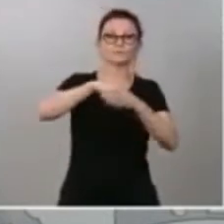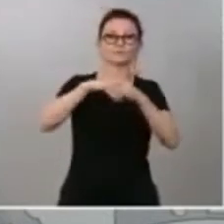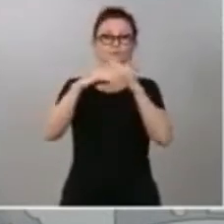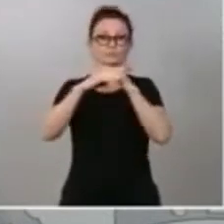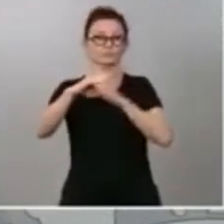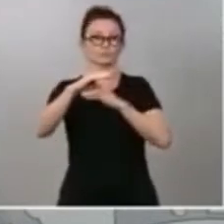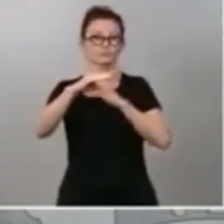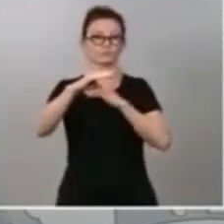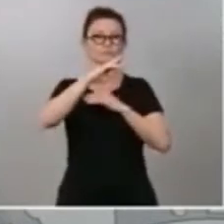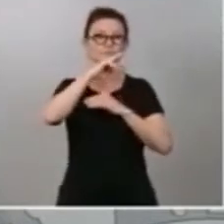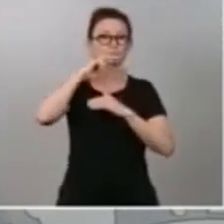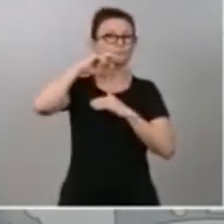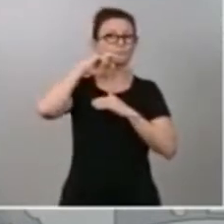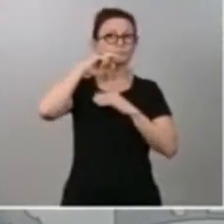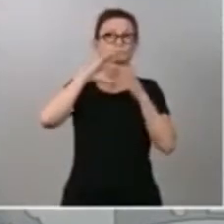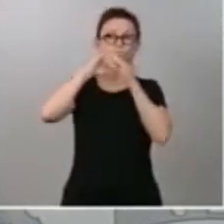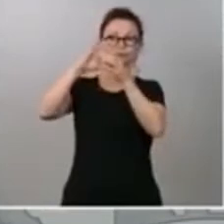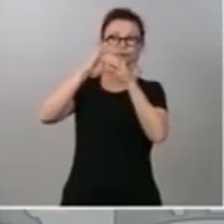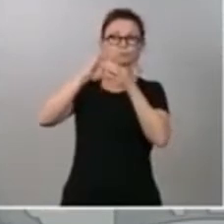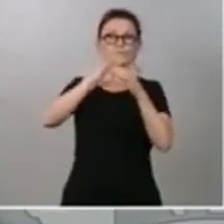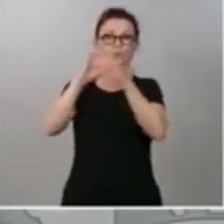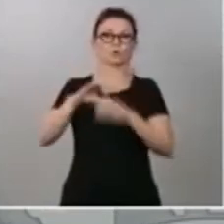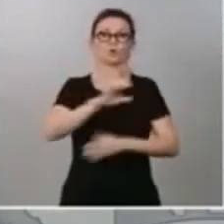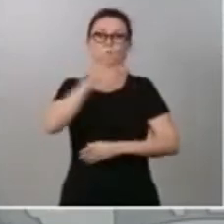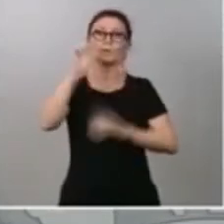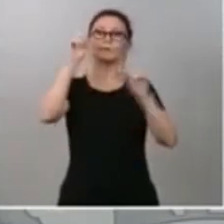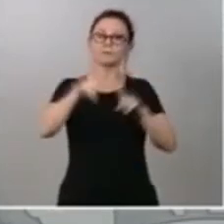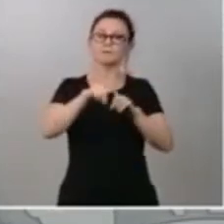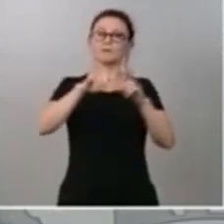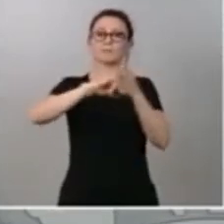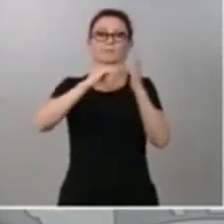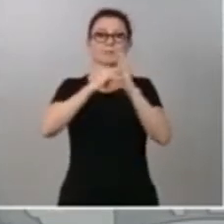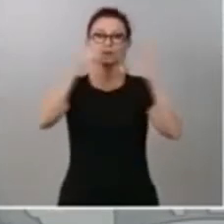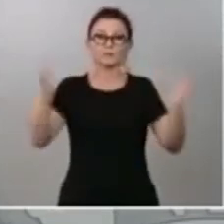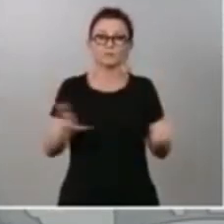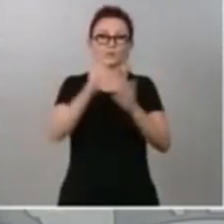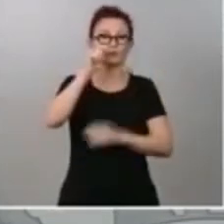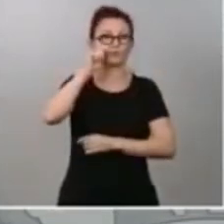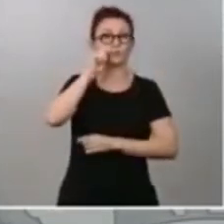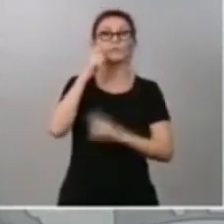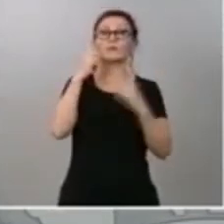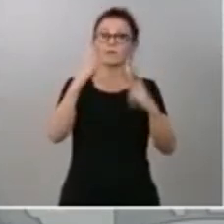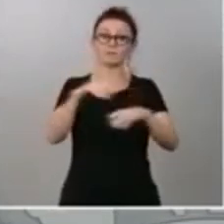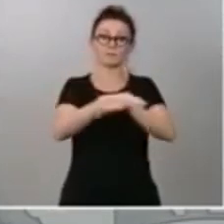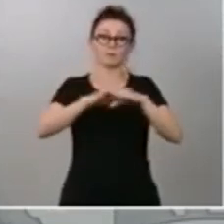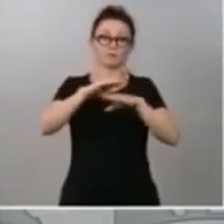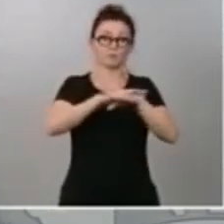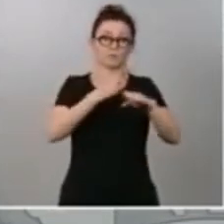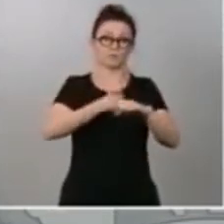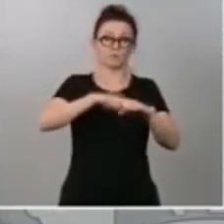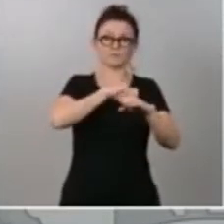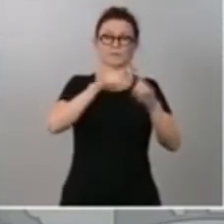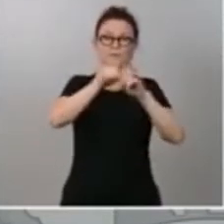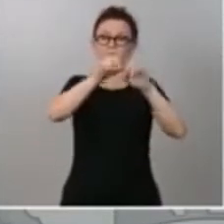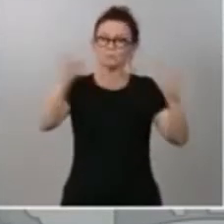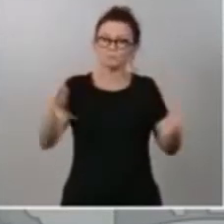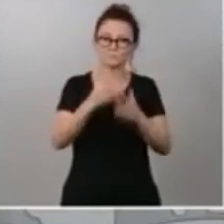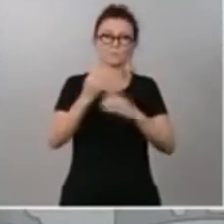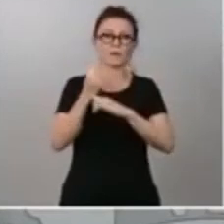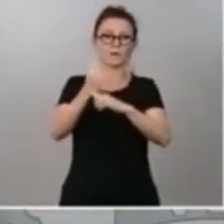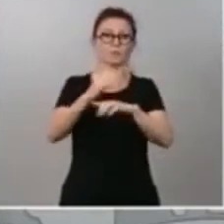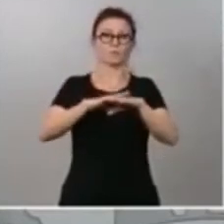con Europa. El plan de impulso al turismo, un sector que necesita del apoyo del Gobierno de España, con la modificación del estudio de imagen, de